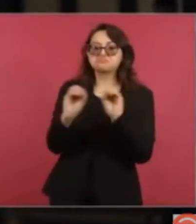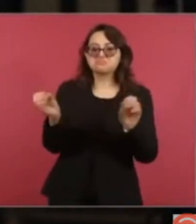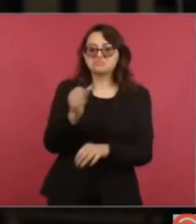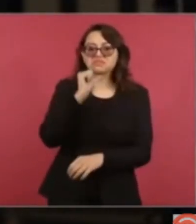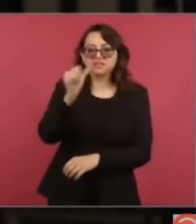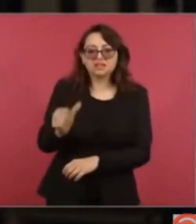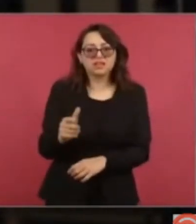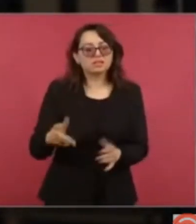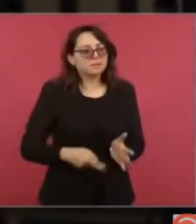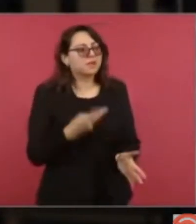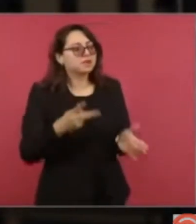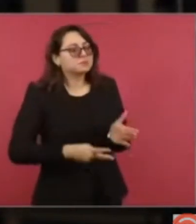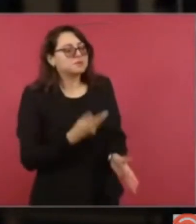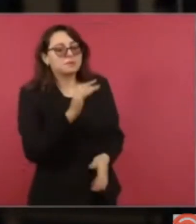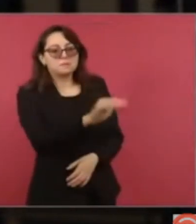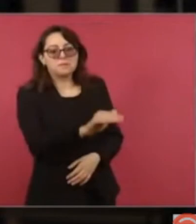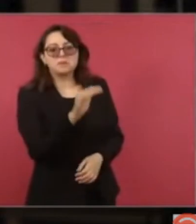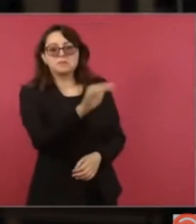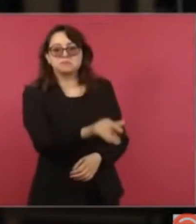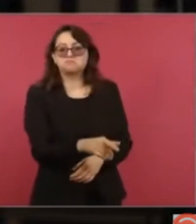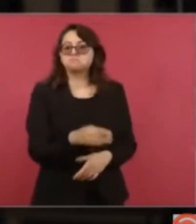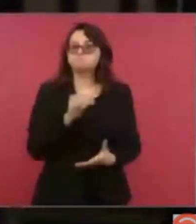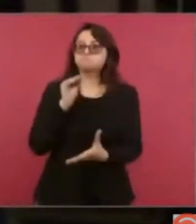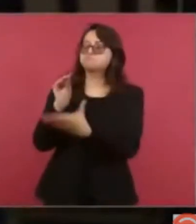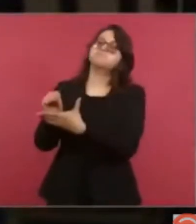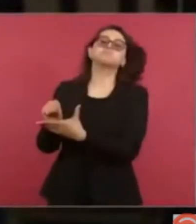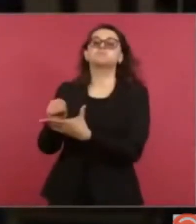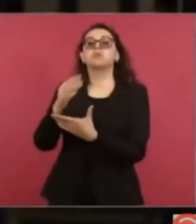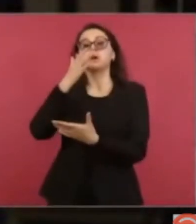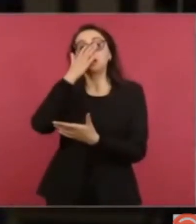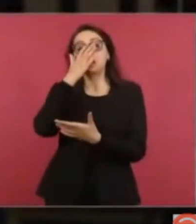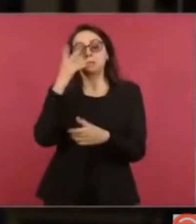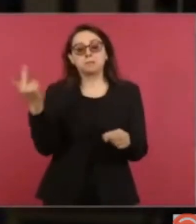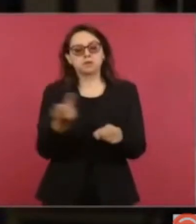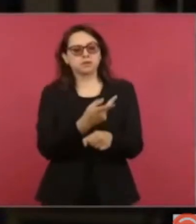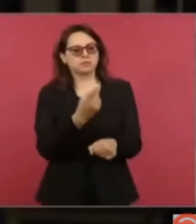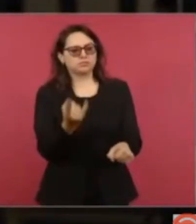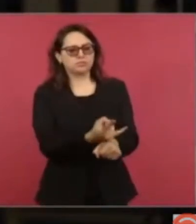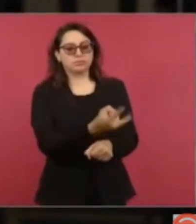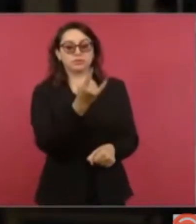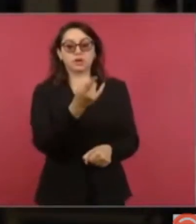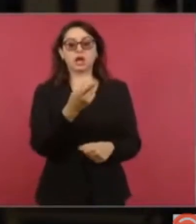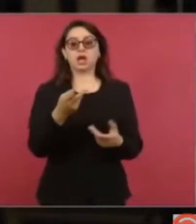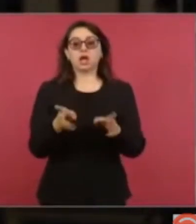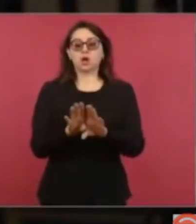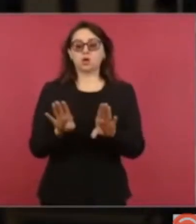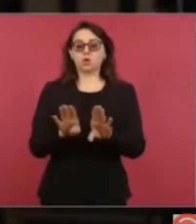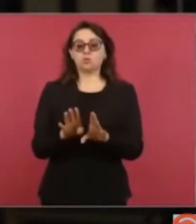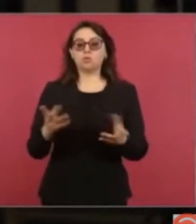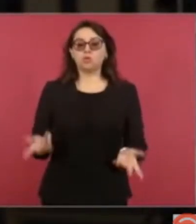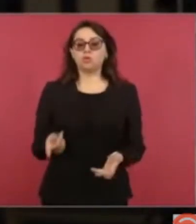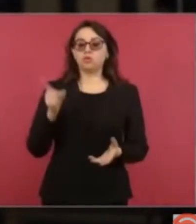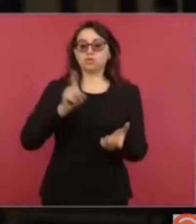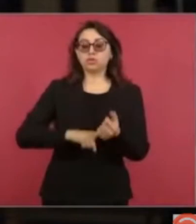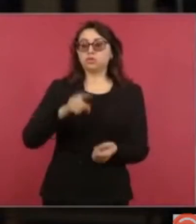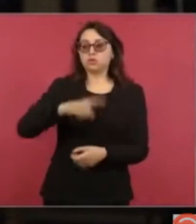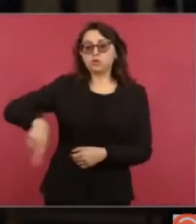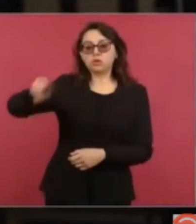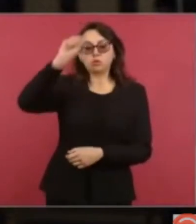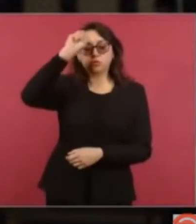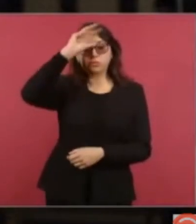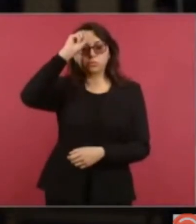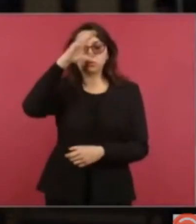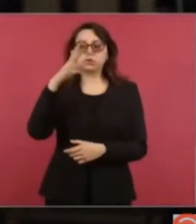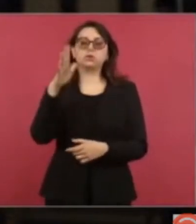gobierno. Bueno, el incumplimiento de la empresa en la remediación podría impactar en las concesiones mineras que operan principalmente